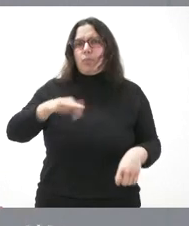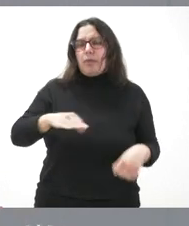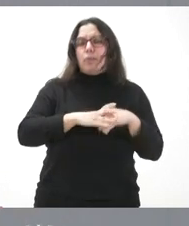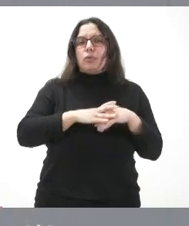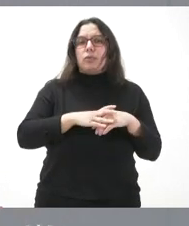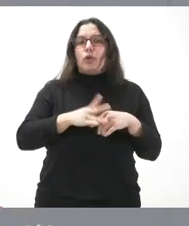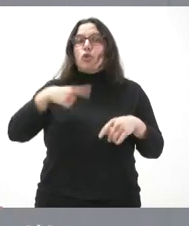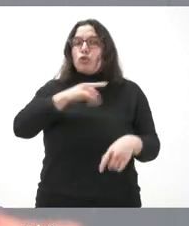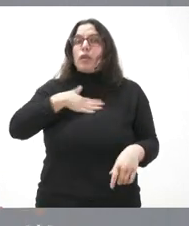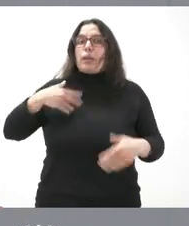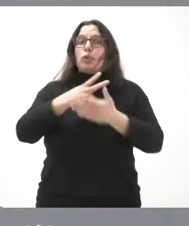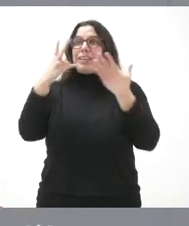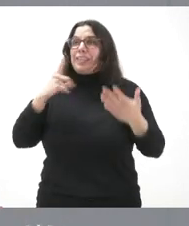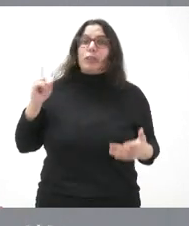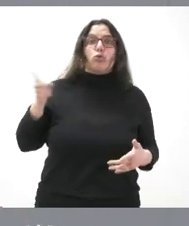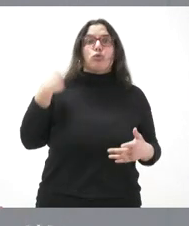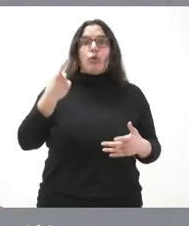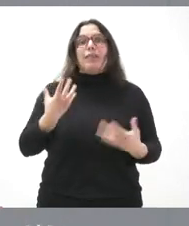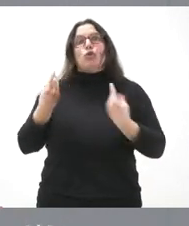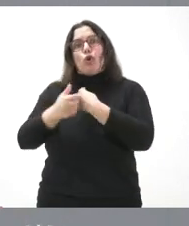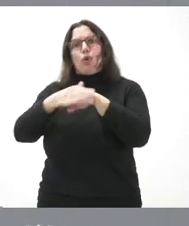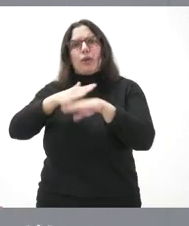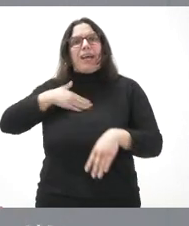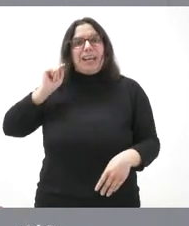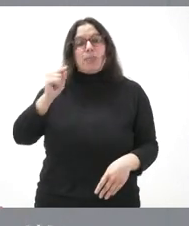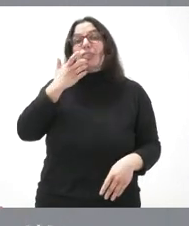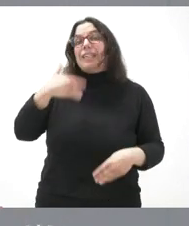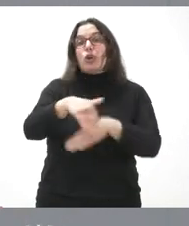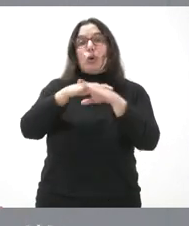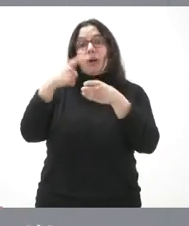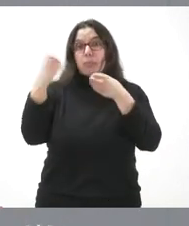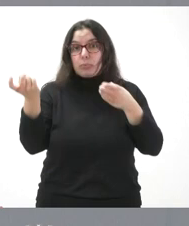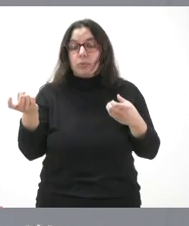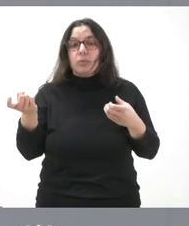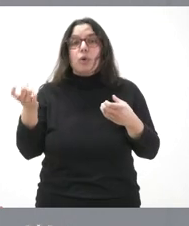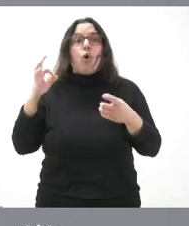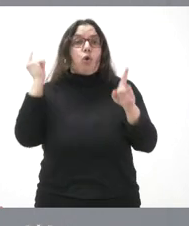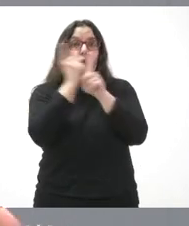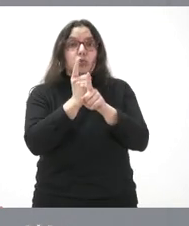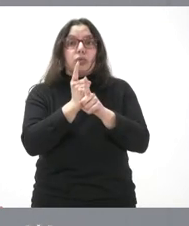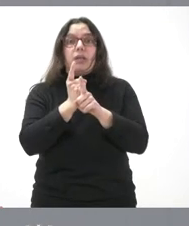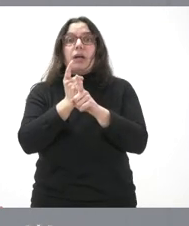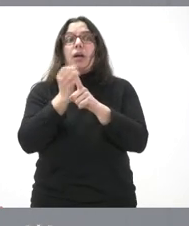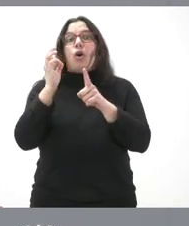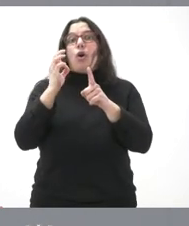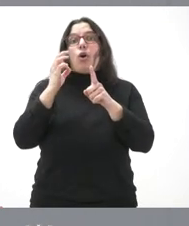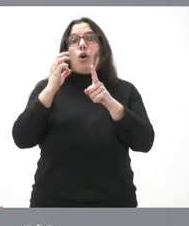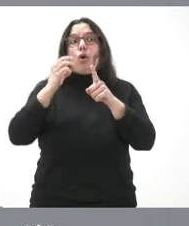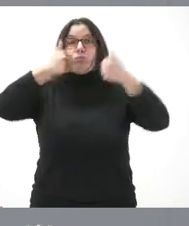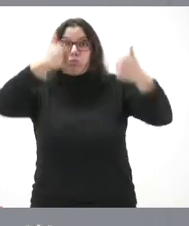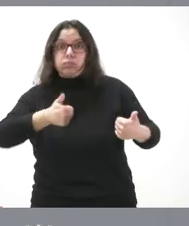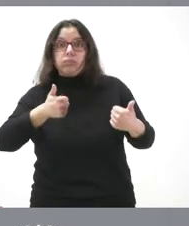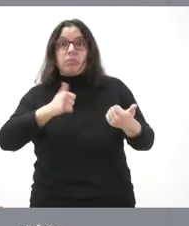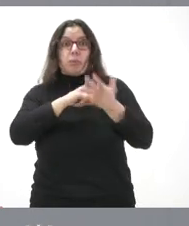entre las 17 y que nos gustaría hacerlo con el Gobierno, pero que si el Gobierno se excluye o se opone o monta un frente en contra de este